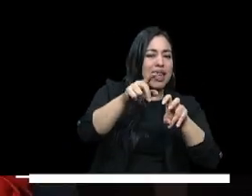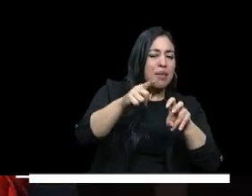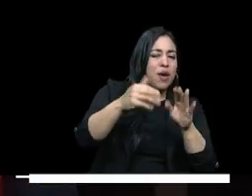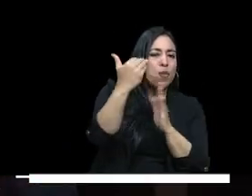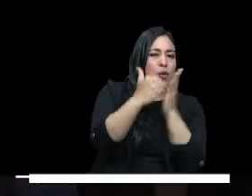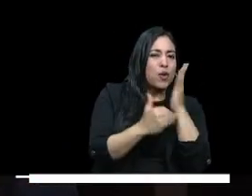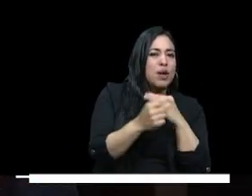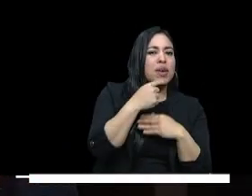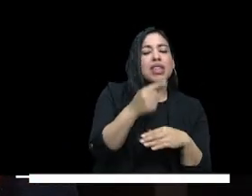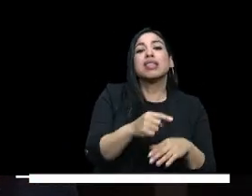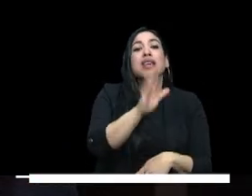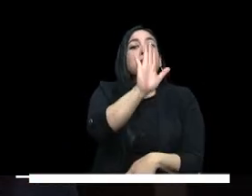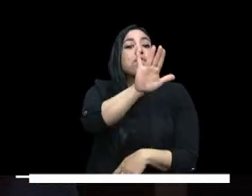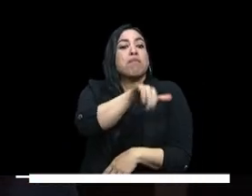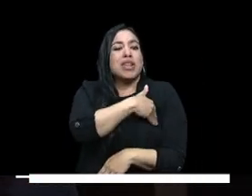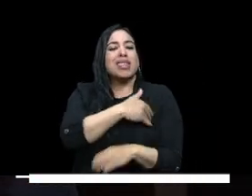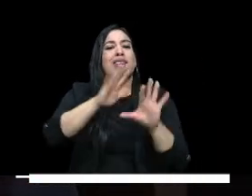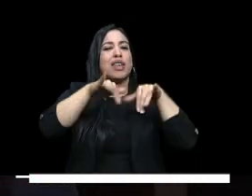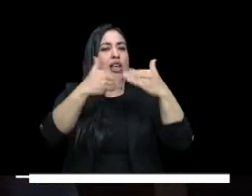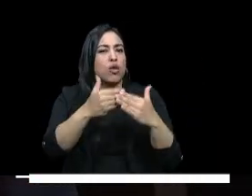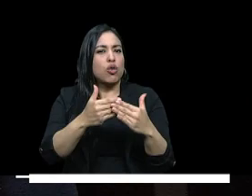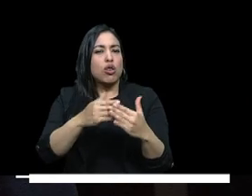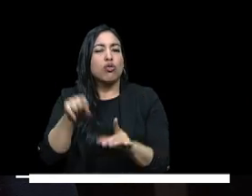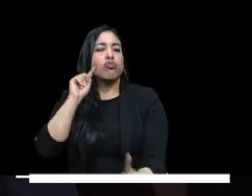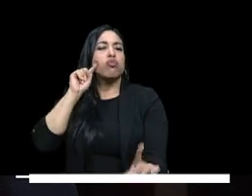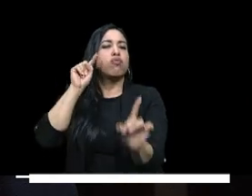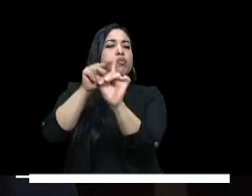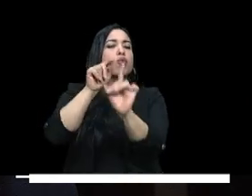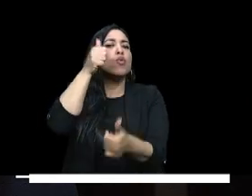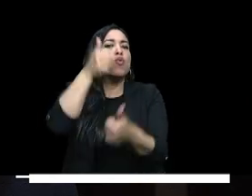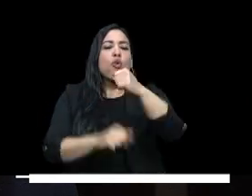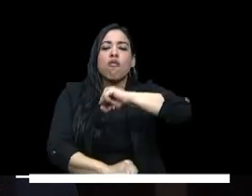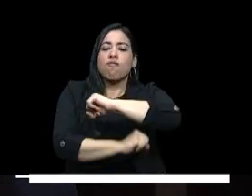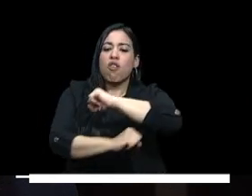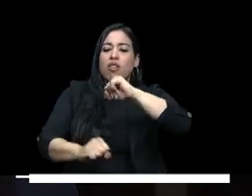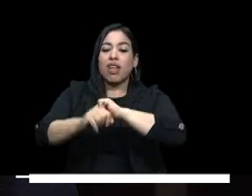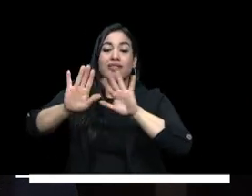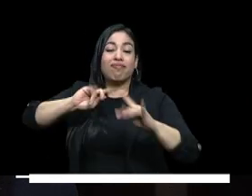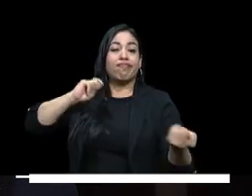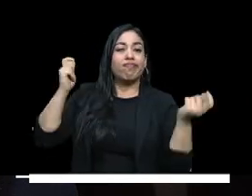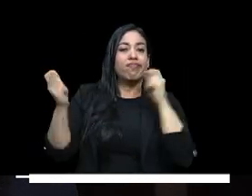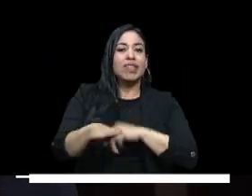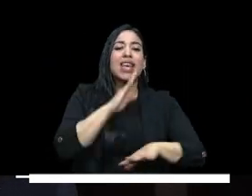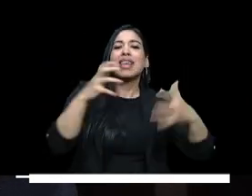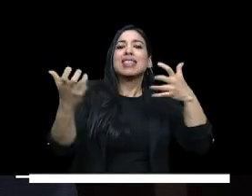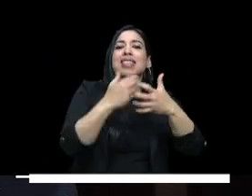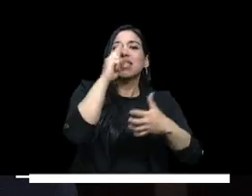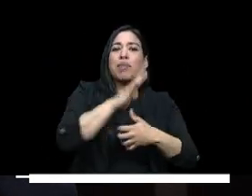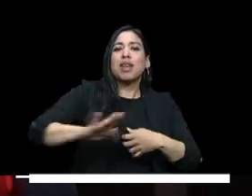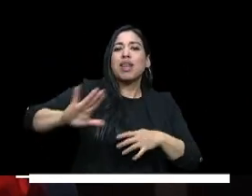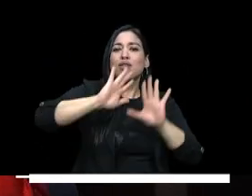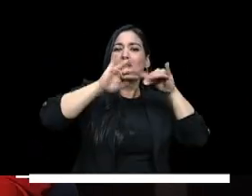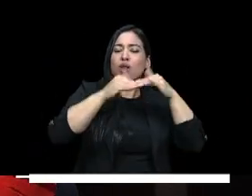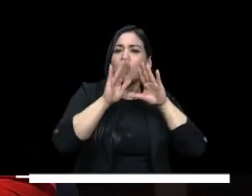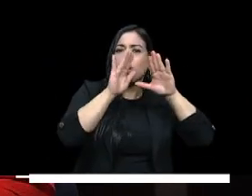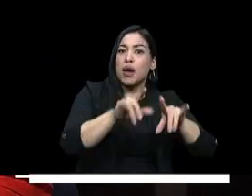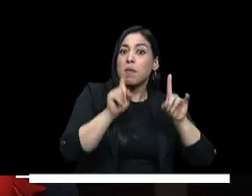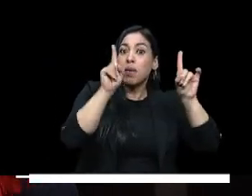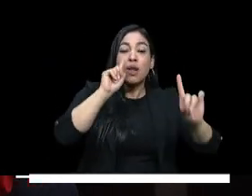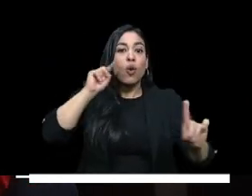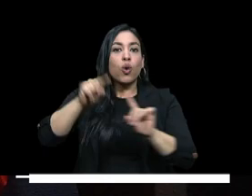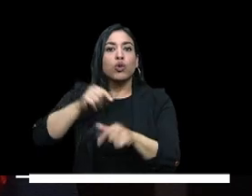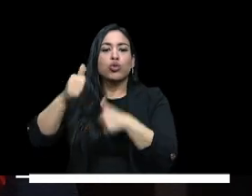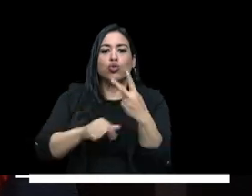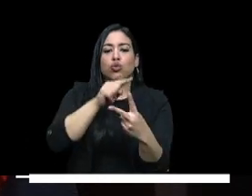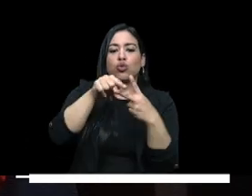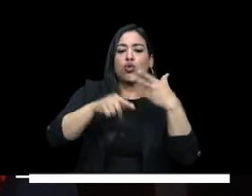programa el ministerio de educación tiene como propósito fortalecer y transformar el sistema educativo y para esto busca también llevar